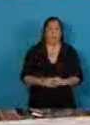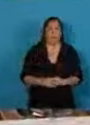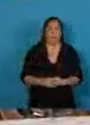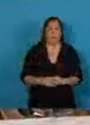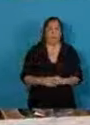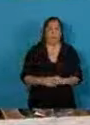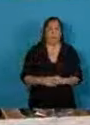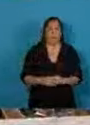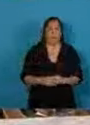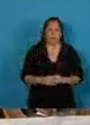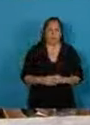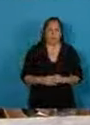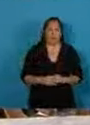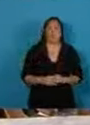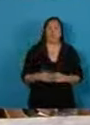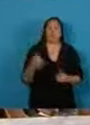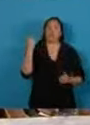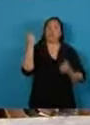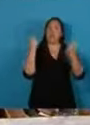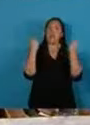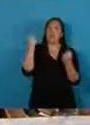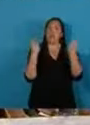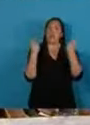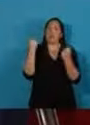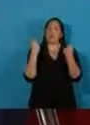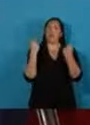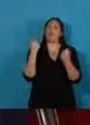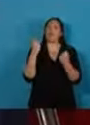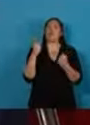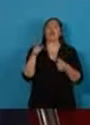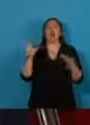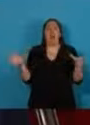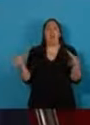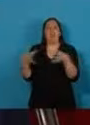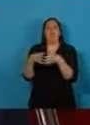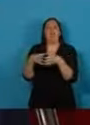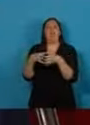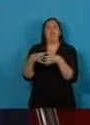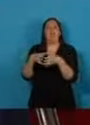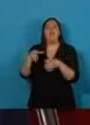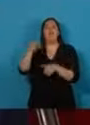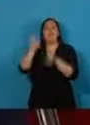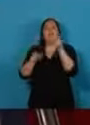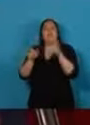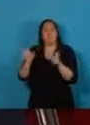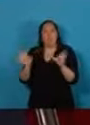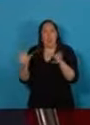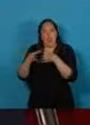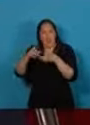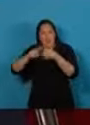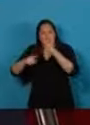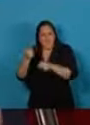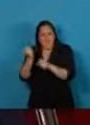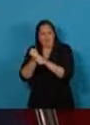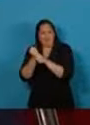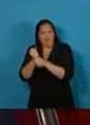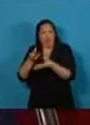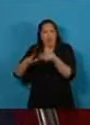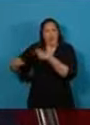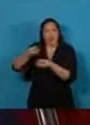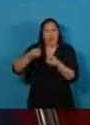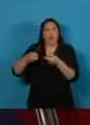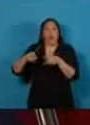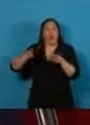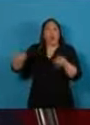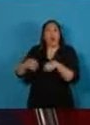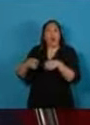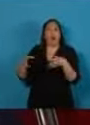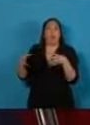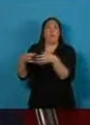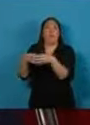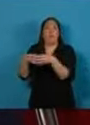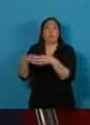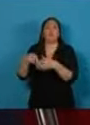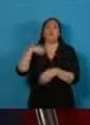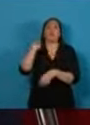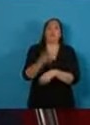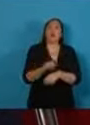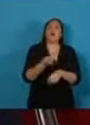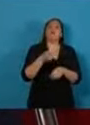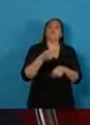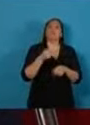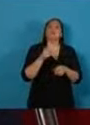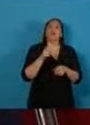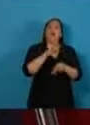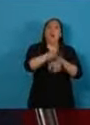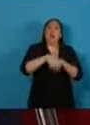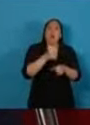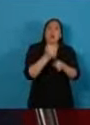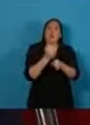La economía popular y sus movimientos organizados, el cooperativismo y la agricultura familiar serán también